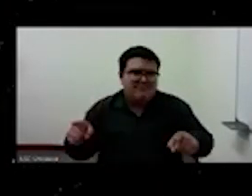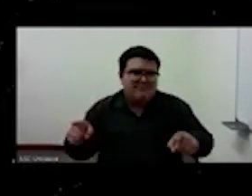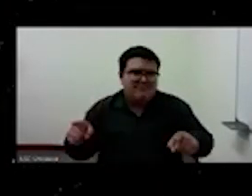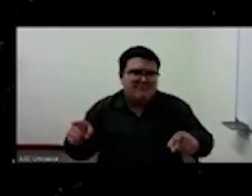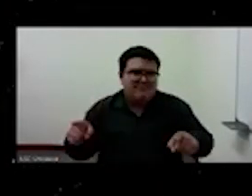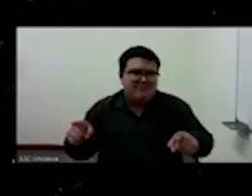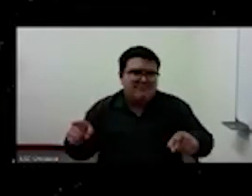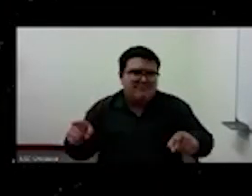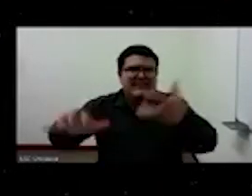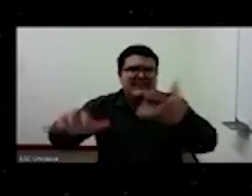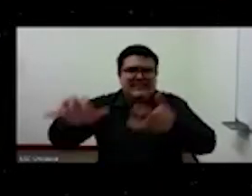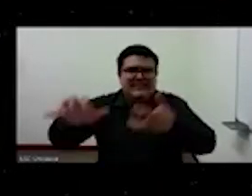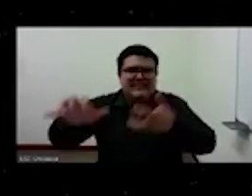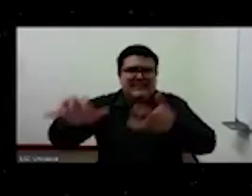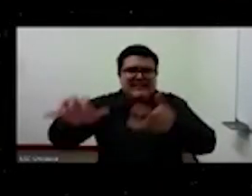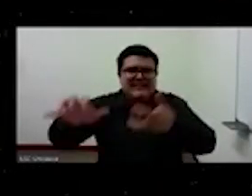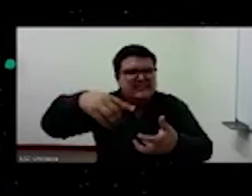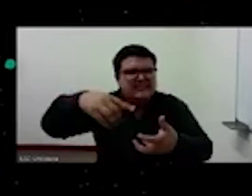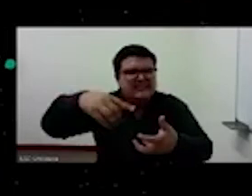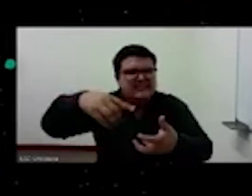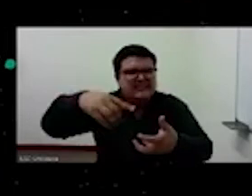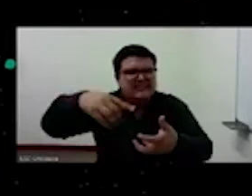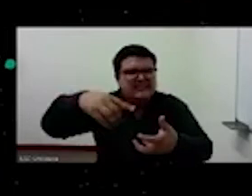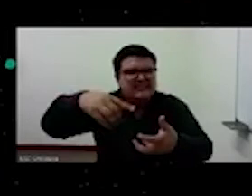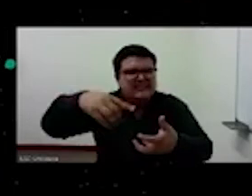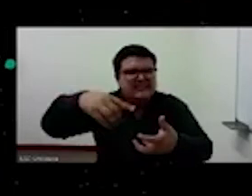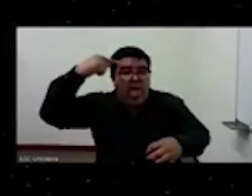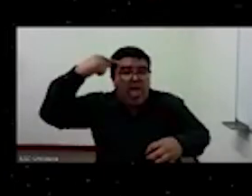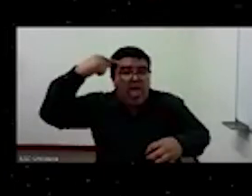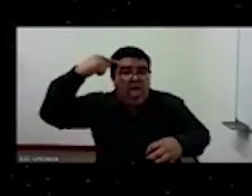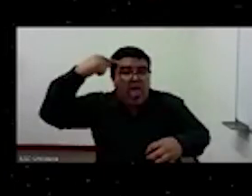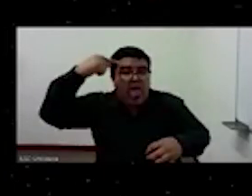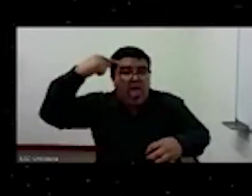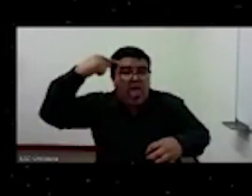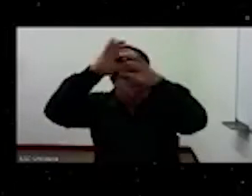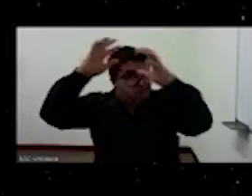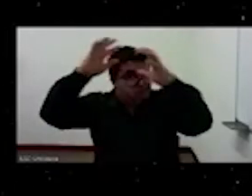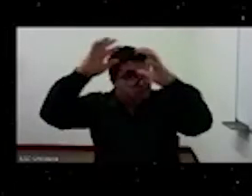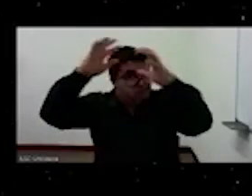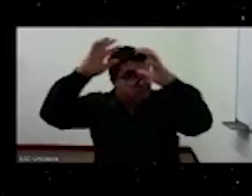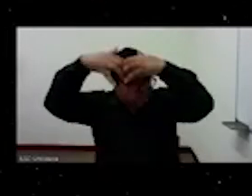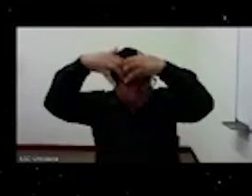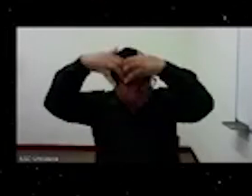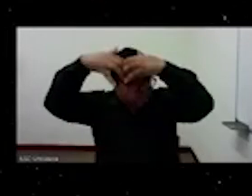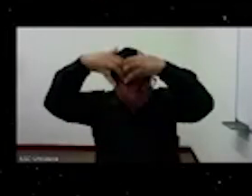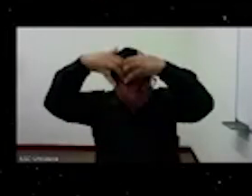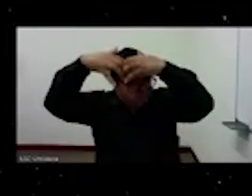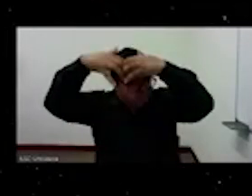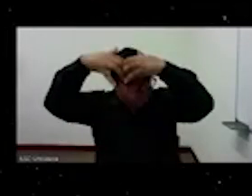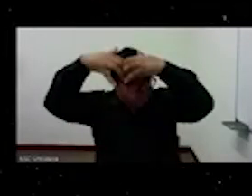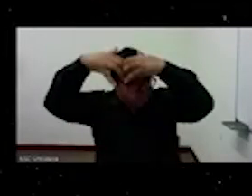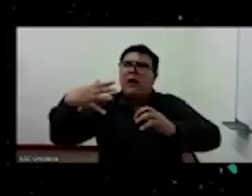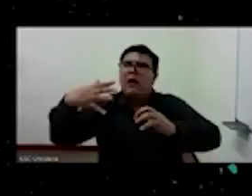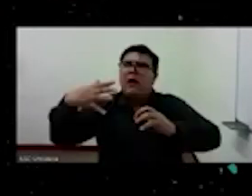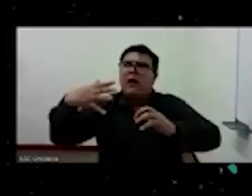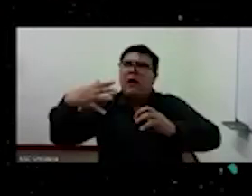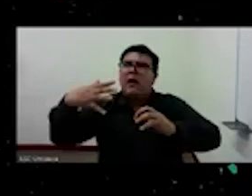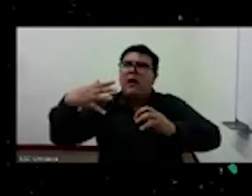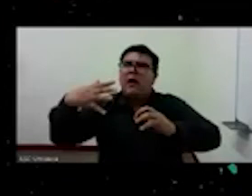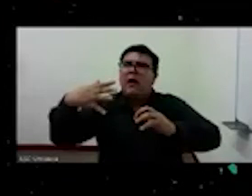relación entre la mente humana el cerebro humano y la realidad en su